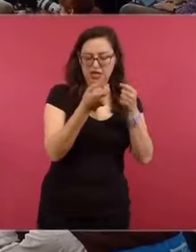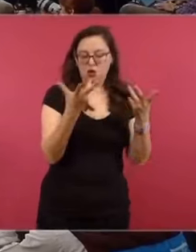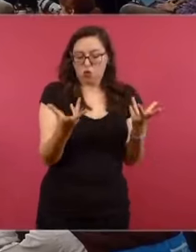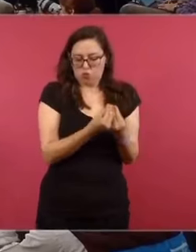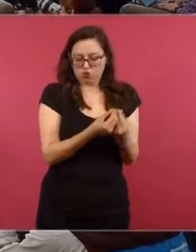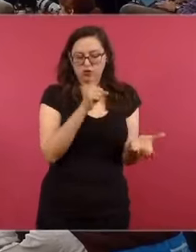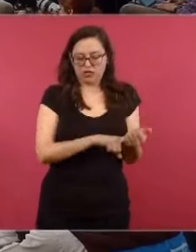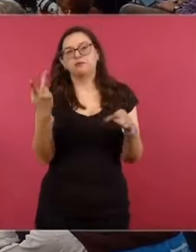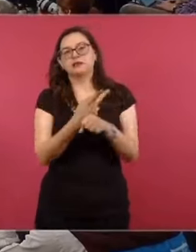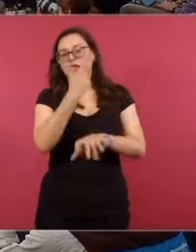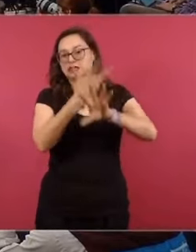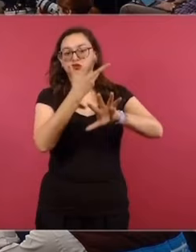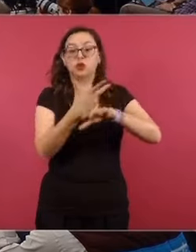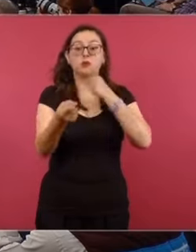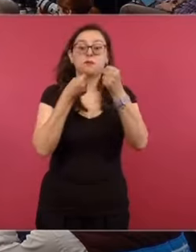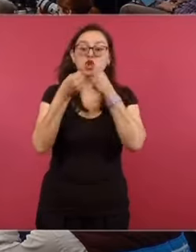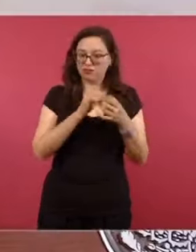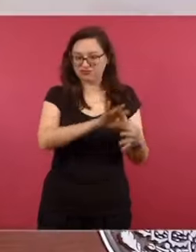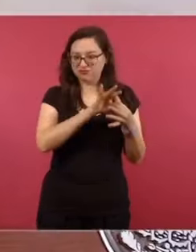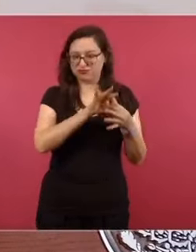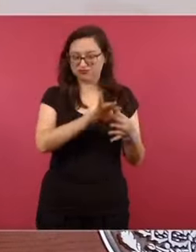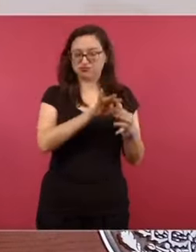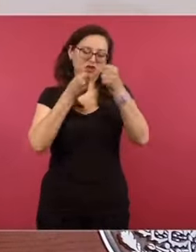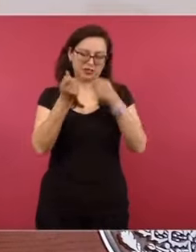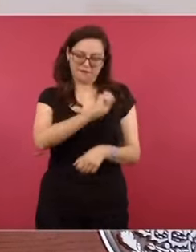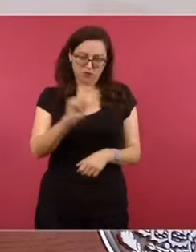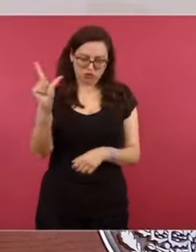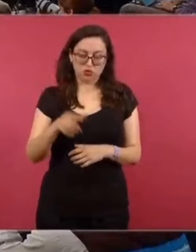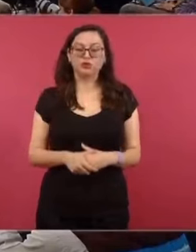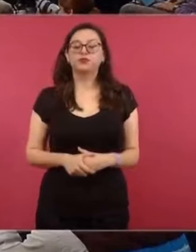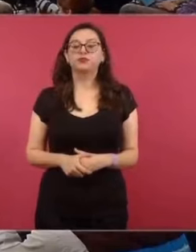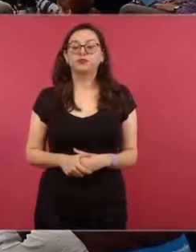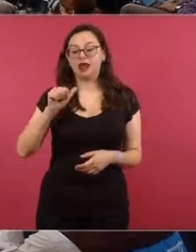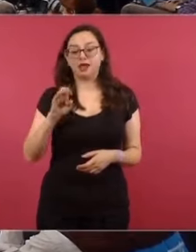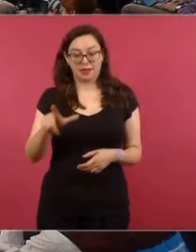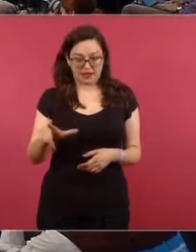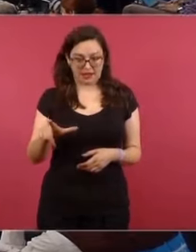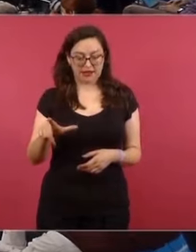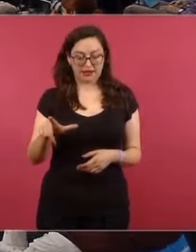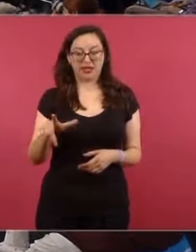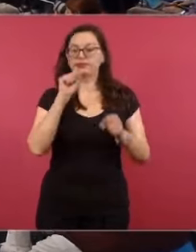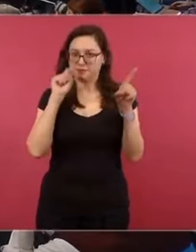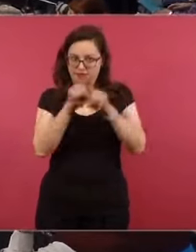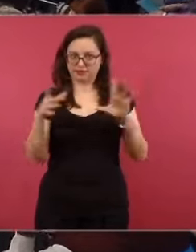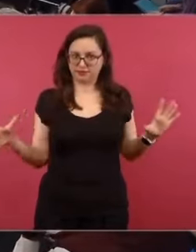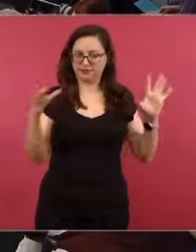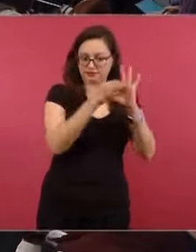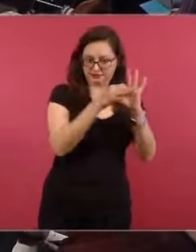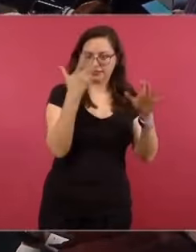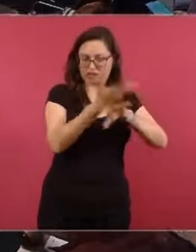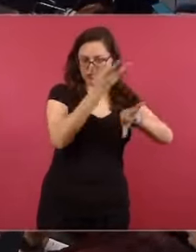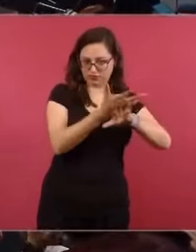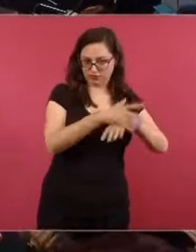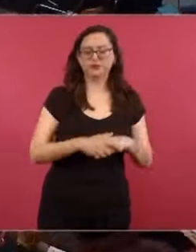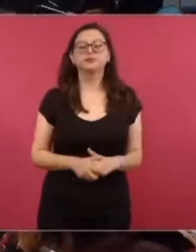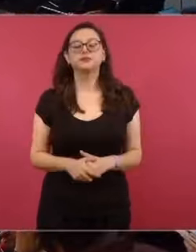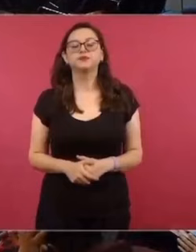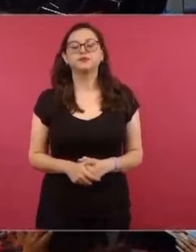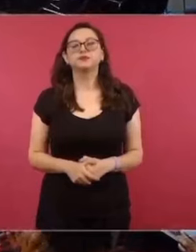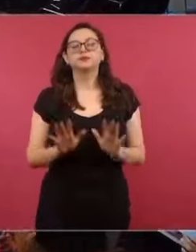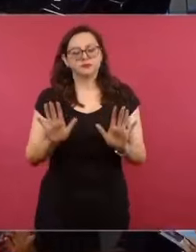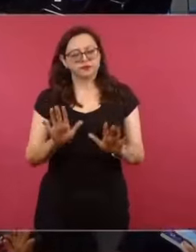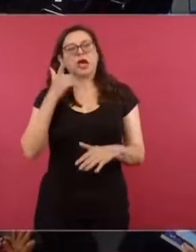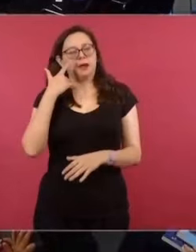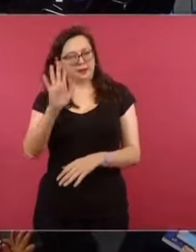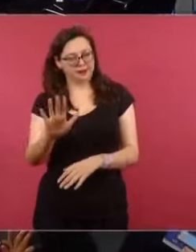eso es muy común en el periodismo de Estados Unidos. Está muy relacionado con las agencias, los más famosos. Pero aquí en el caso de Anabel, que está vinculada. A ver, yo